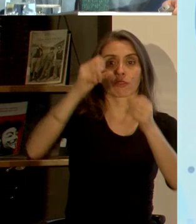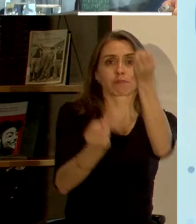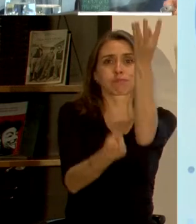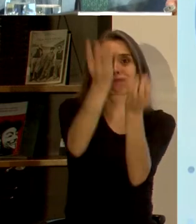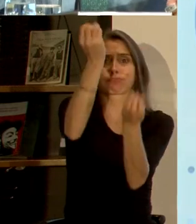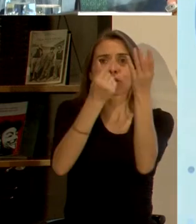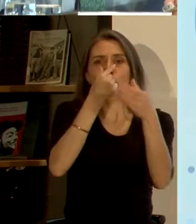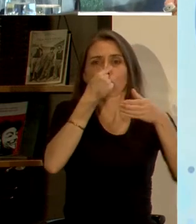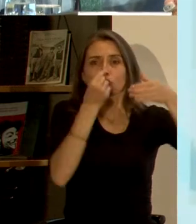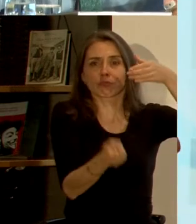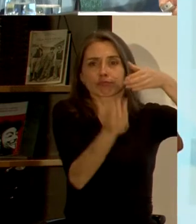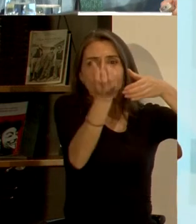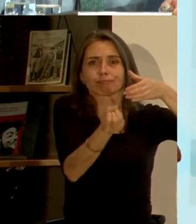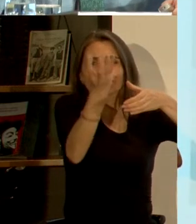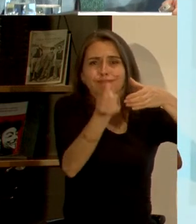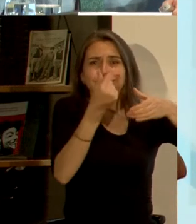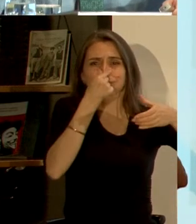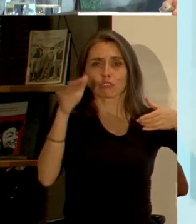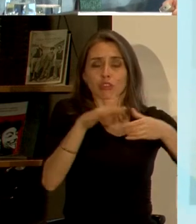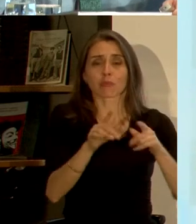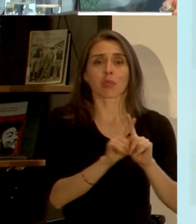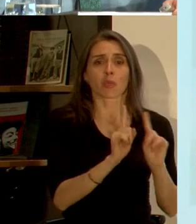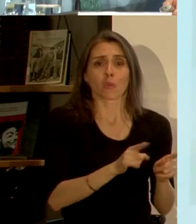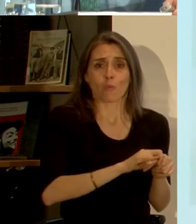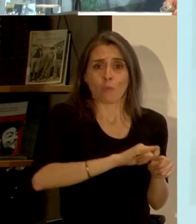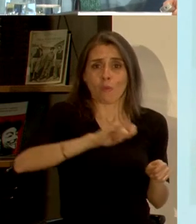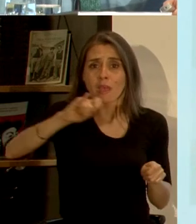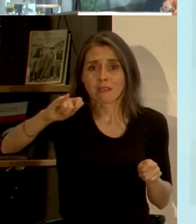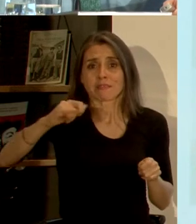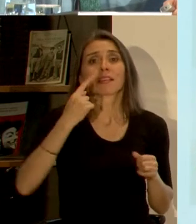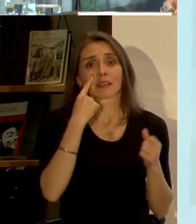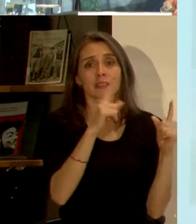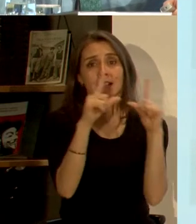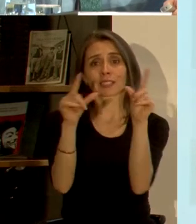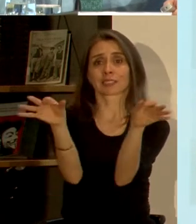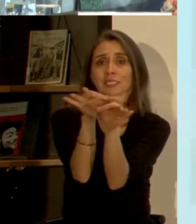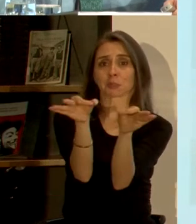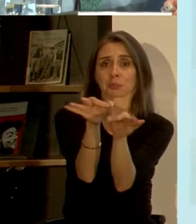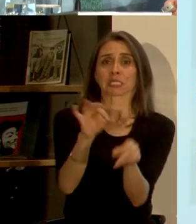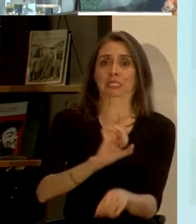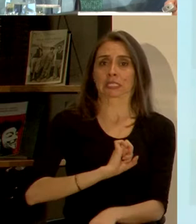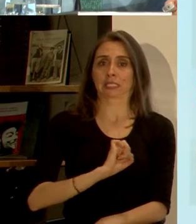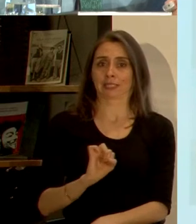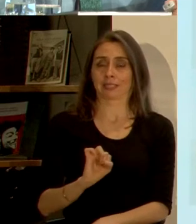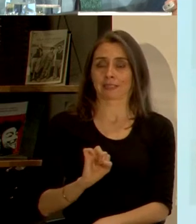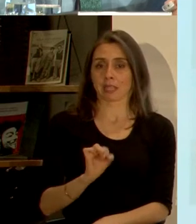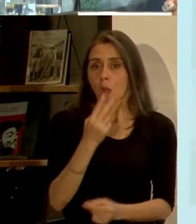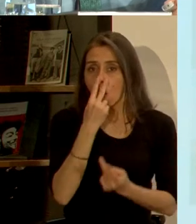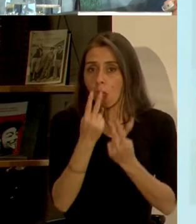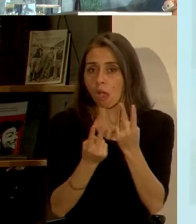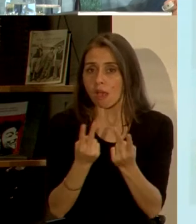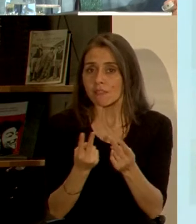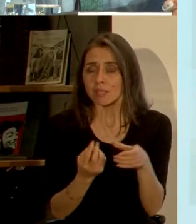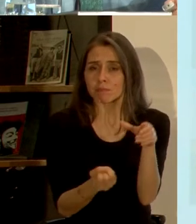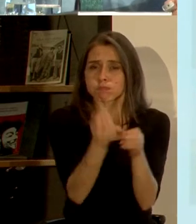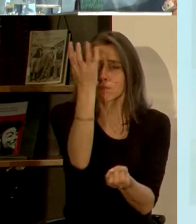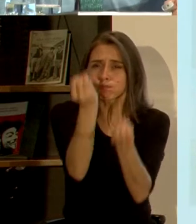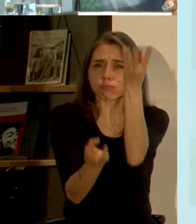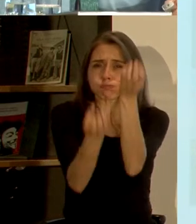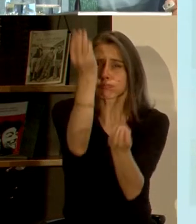si siguen las cosas como van. Para mirar el contexto de Santiago, vemos que se emiten